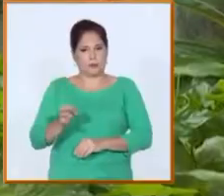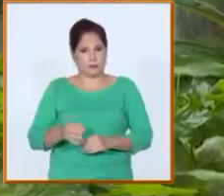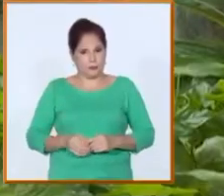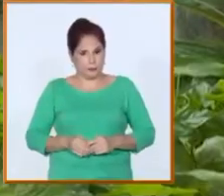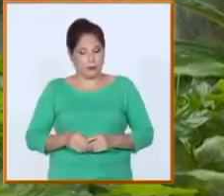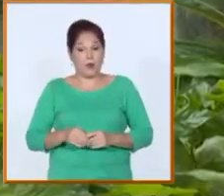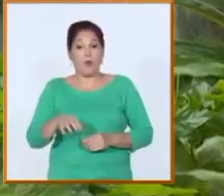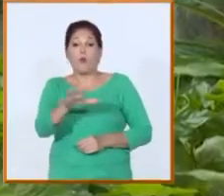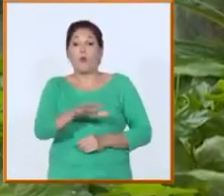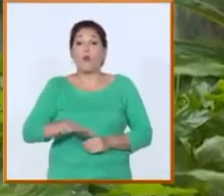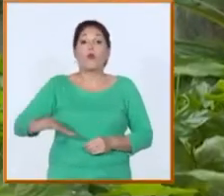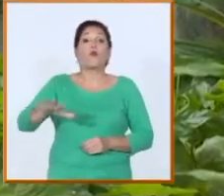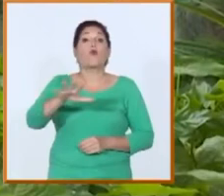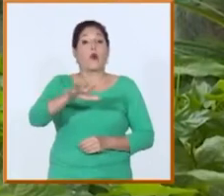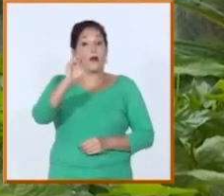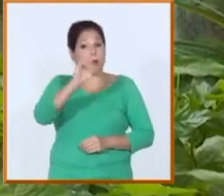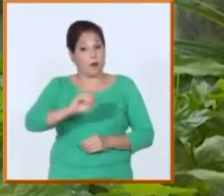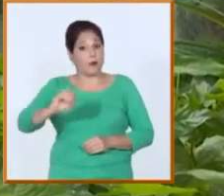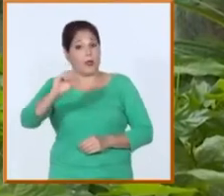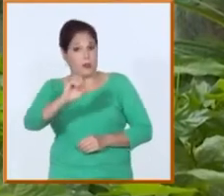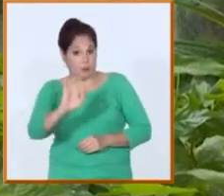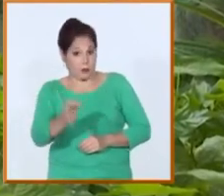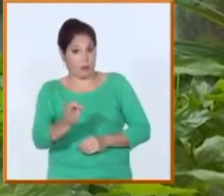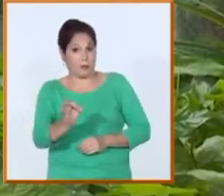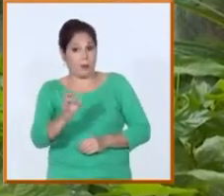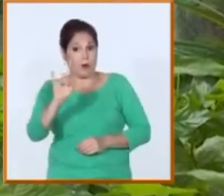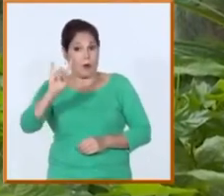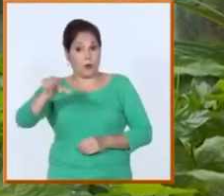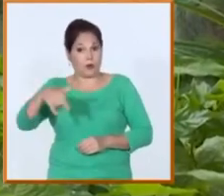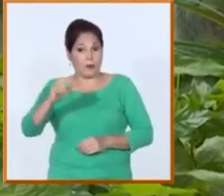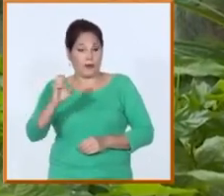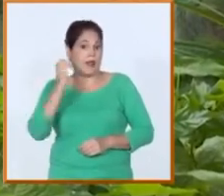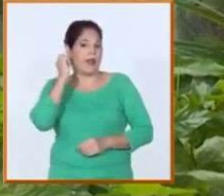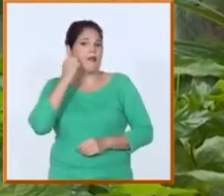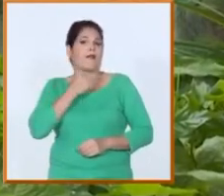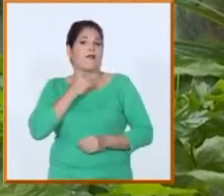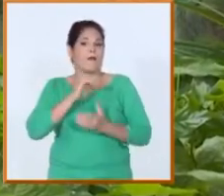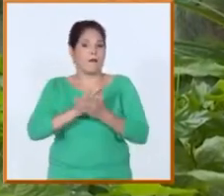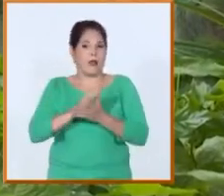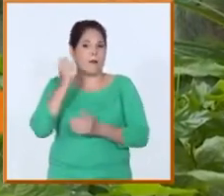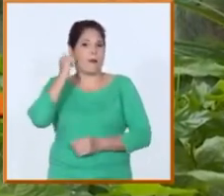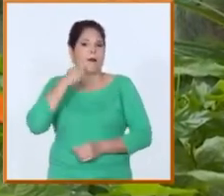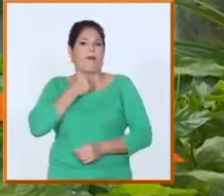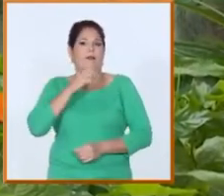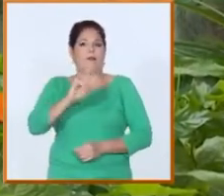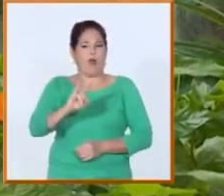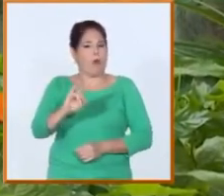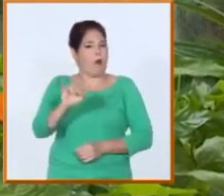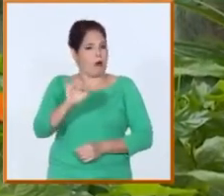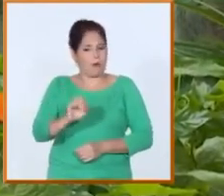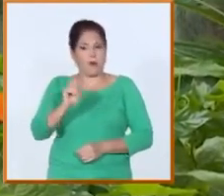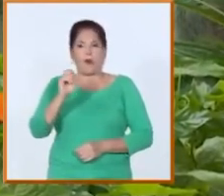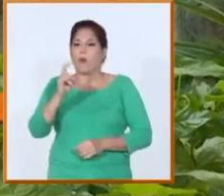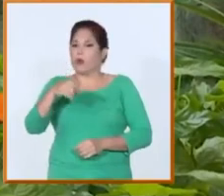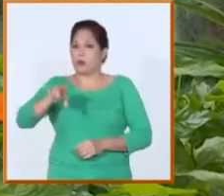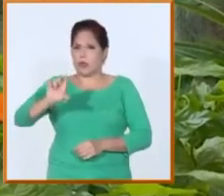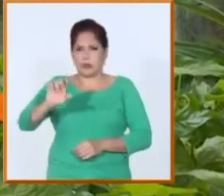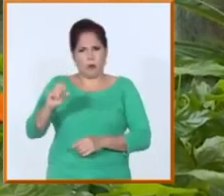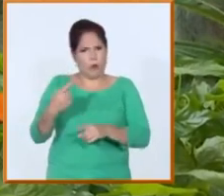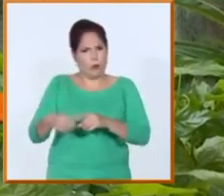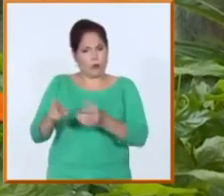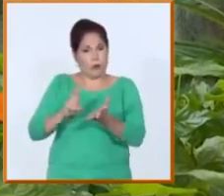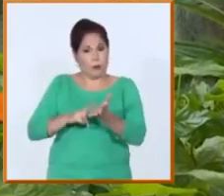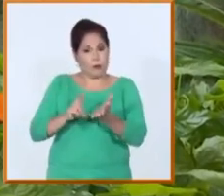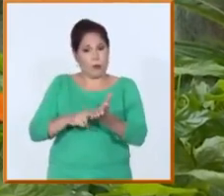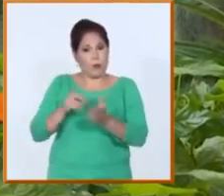un espacio que tienen las organizaciones ya digase la FEM la FEU la Unión de Jóvenes Comunistas incluso algunos militantes de la Unión